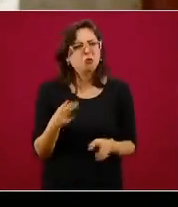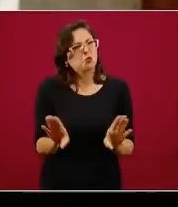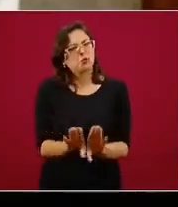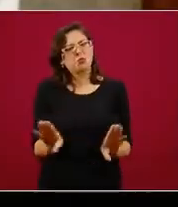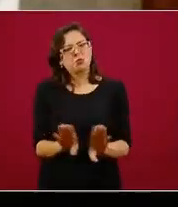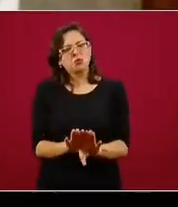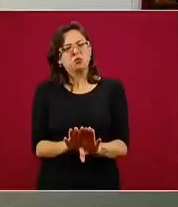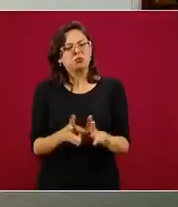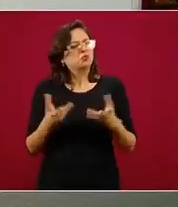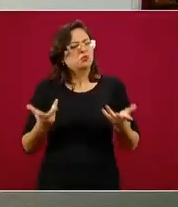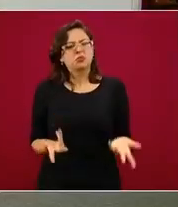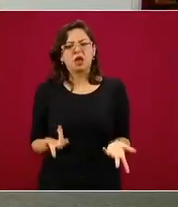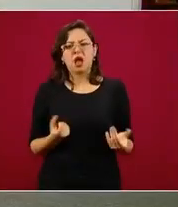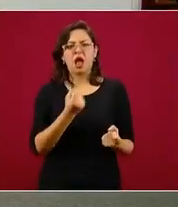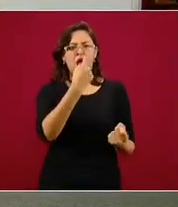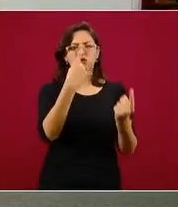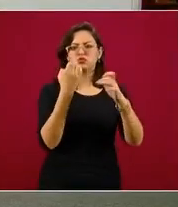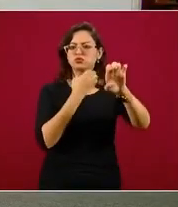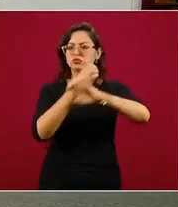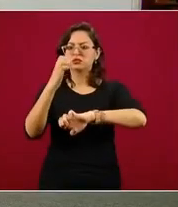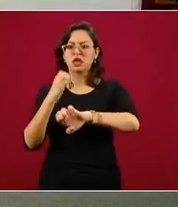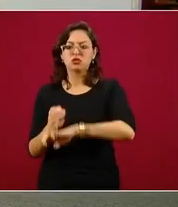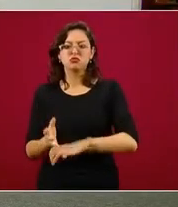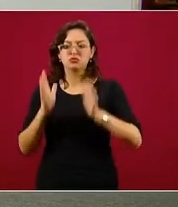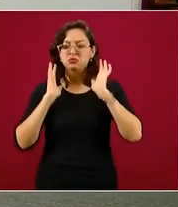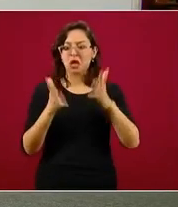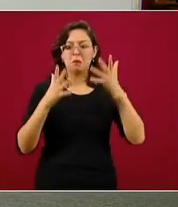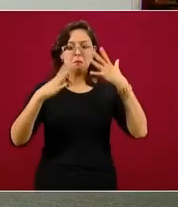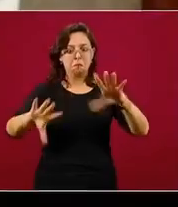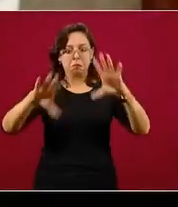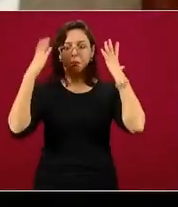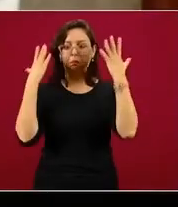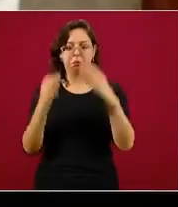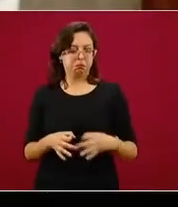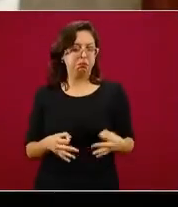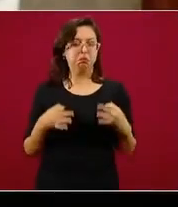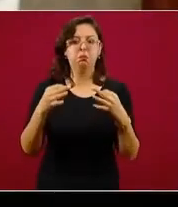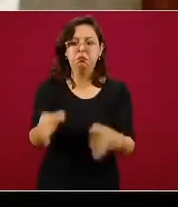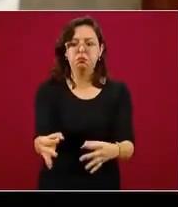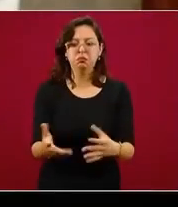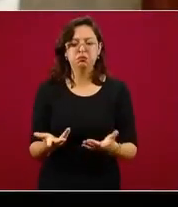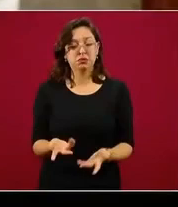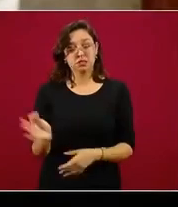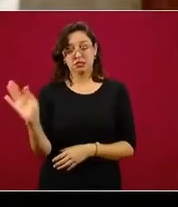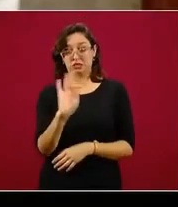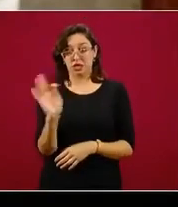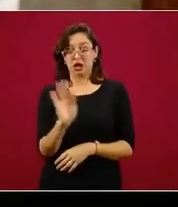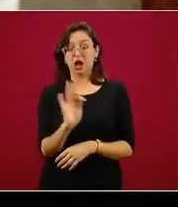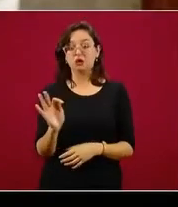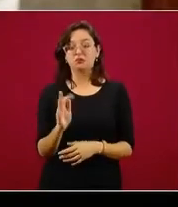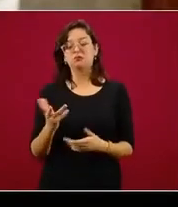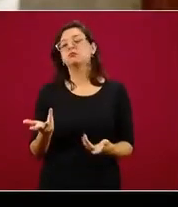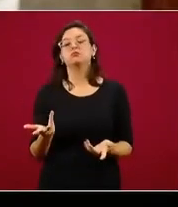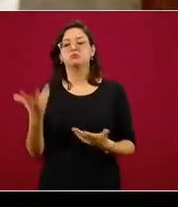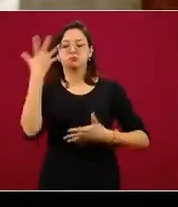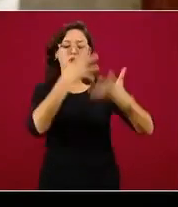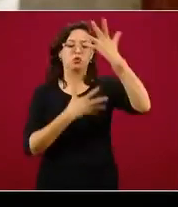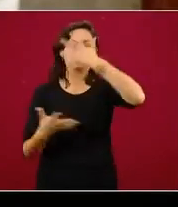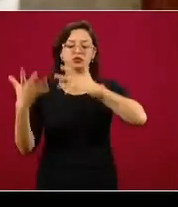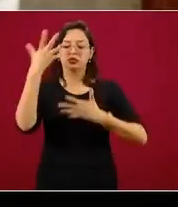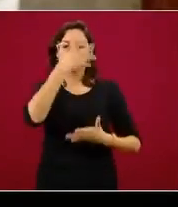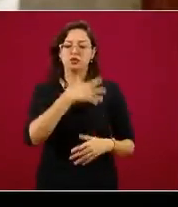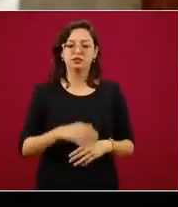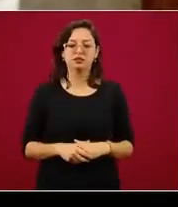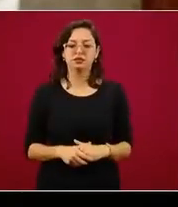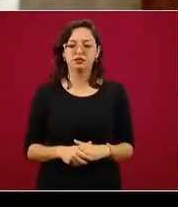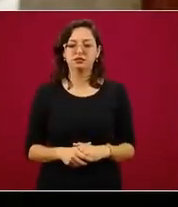de que hay algunos estados que se están adelantando a este semáforo y bueno, eso puede causar confusión en la población.